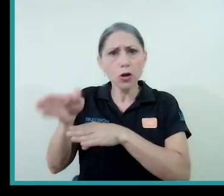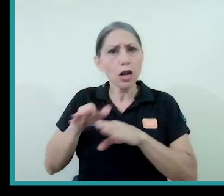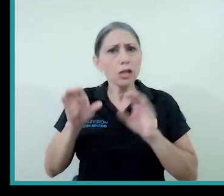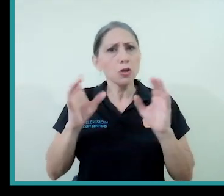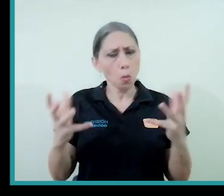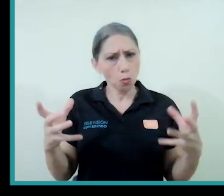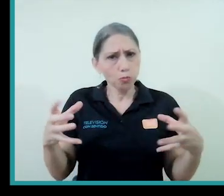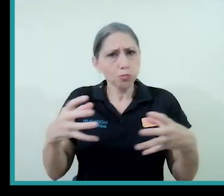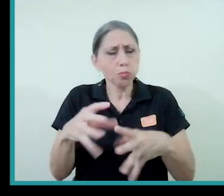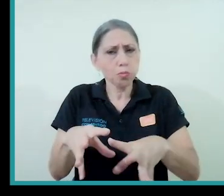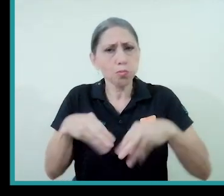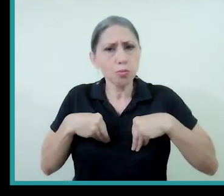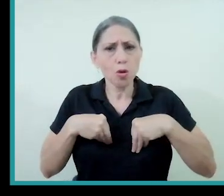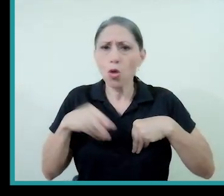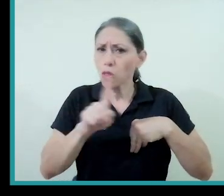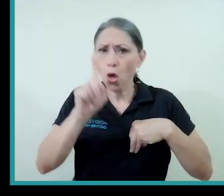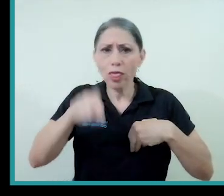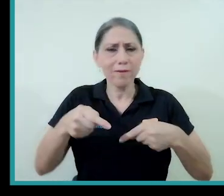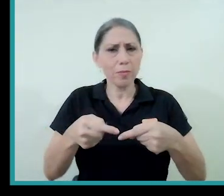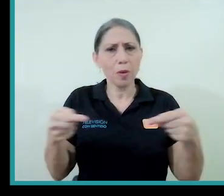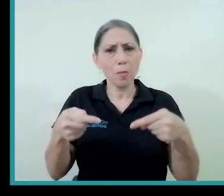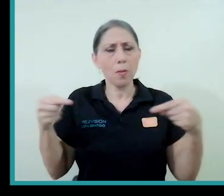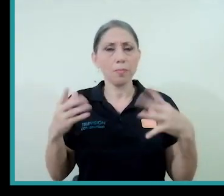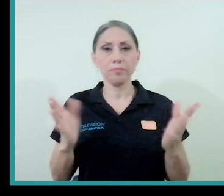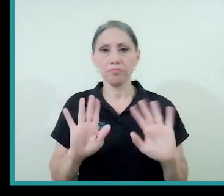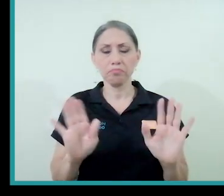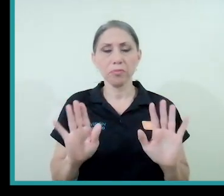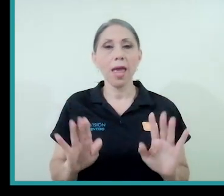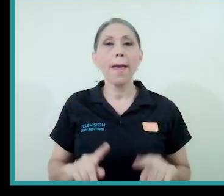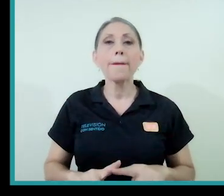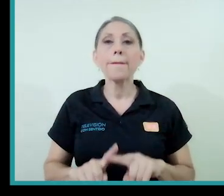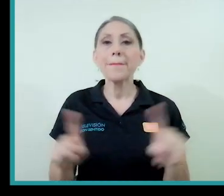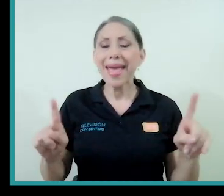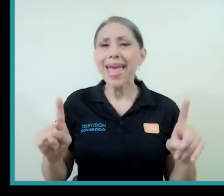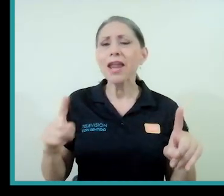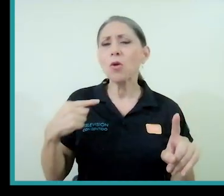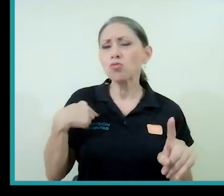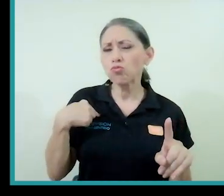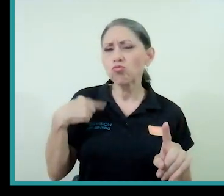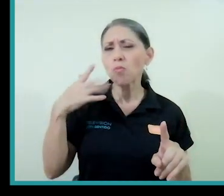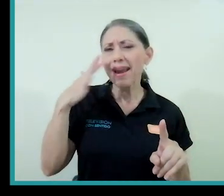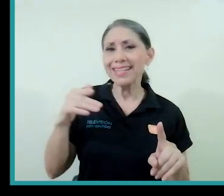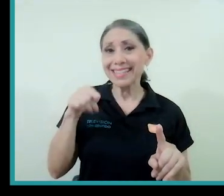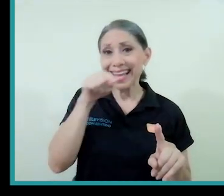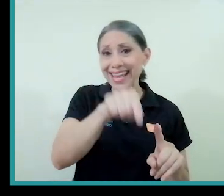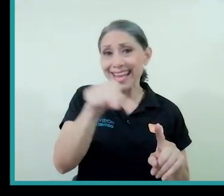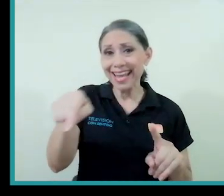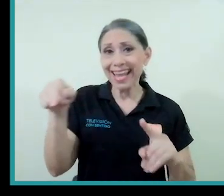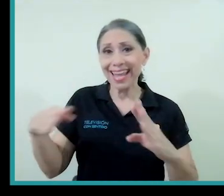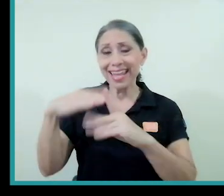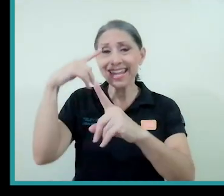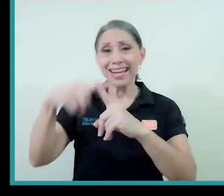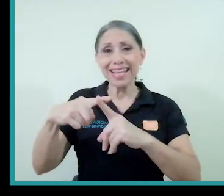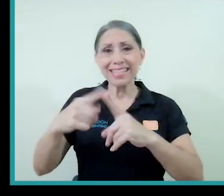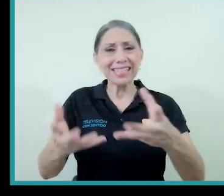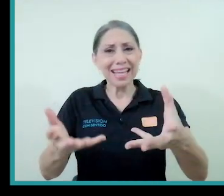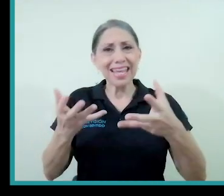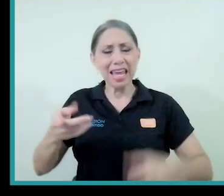este conflicto de intereses. Pero me parece que aquellas iglesias que quieren imponer una autoridad